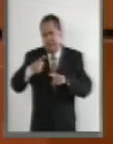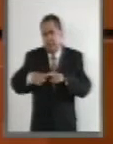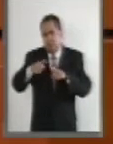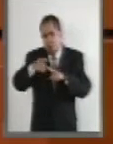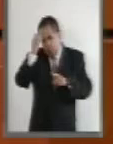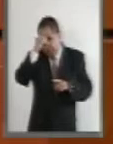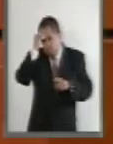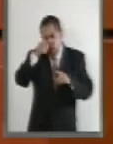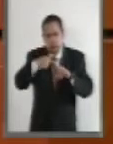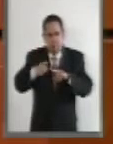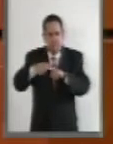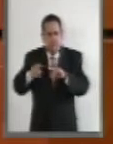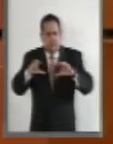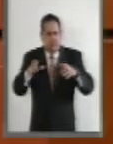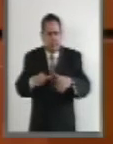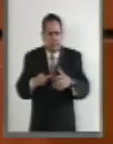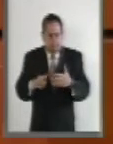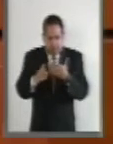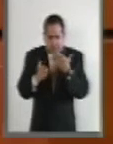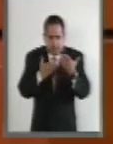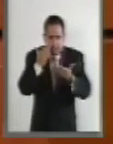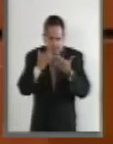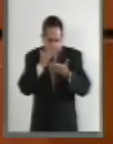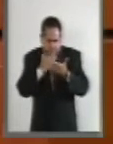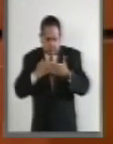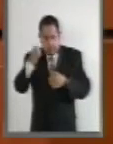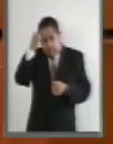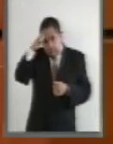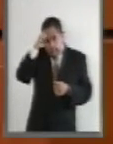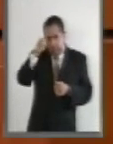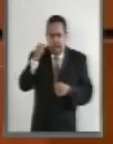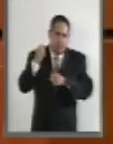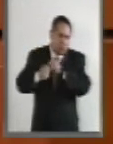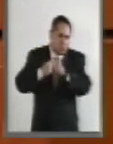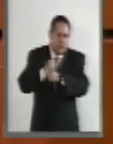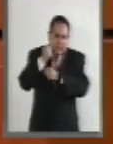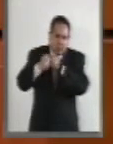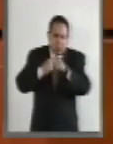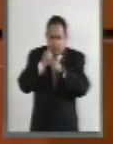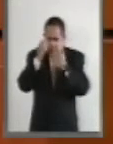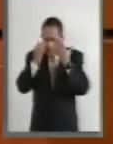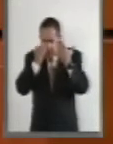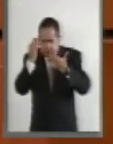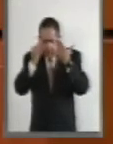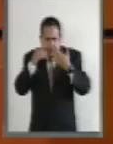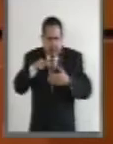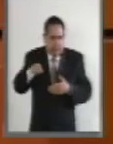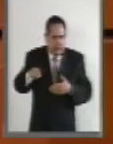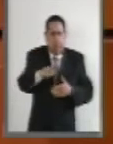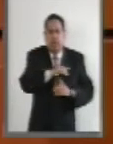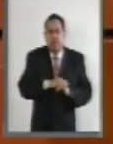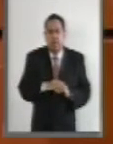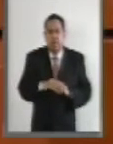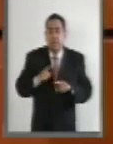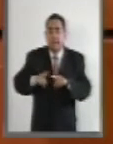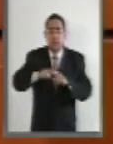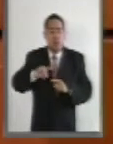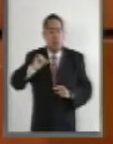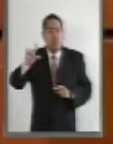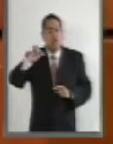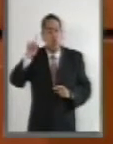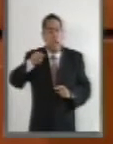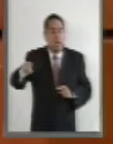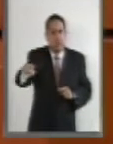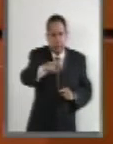opiniones basadas en el estudio y experiencia de años en el tema, de sugerencias de profesionales